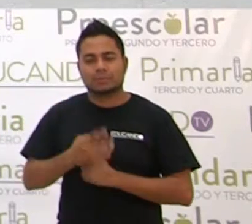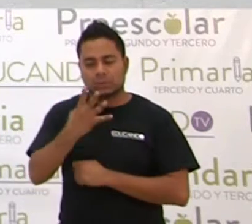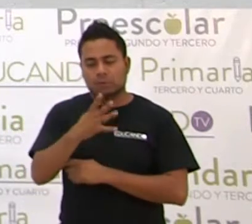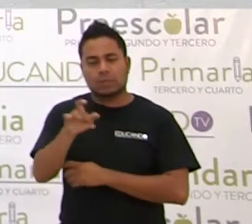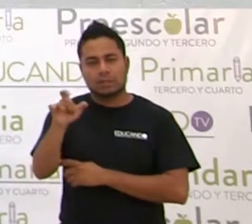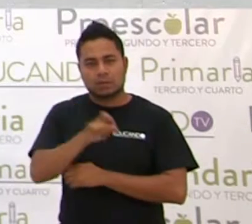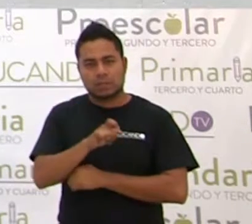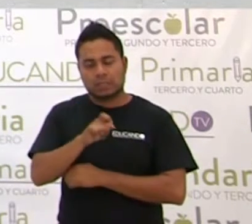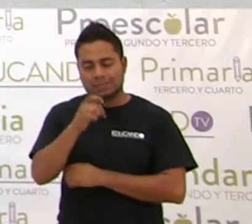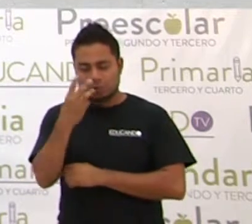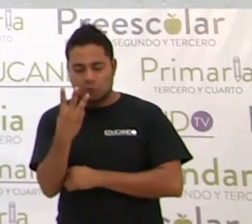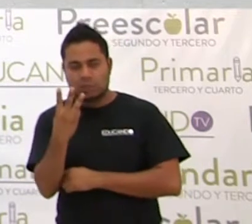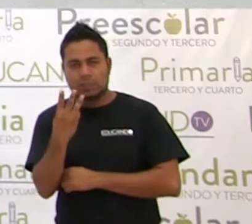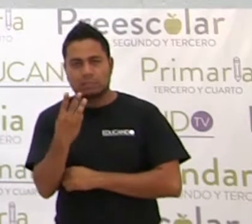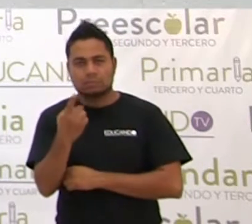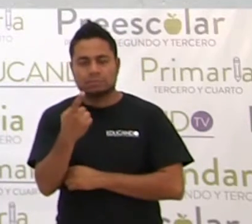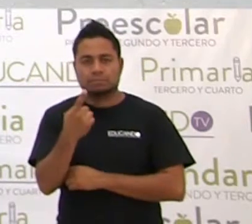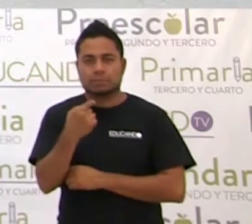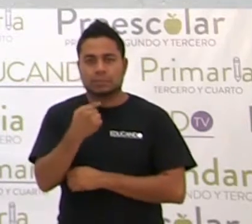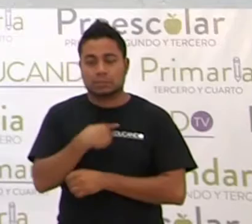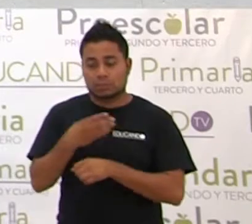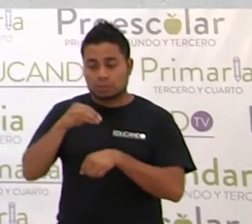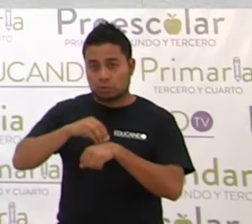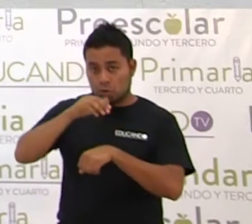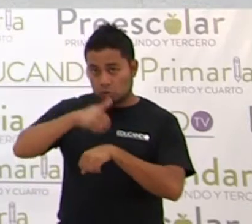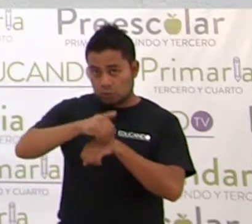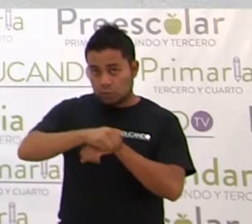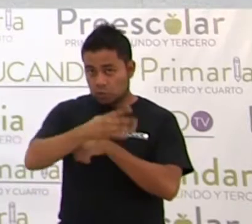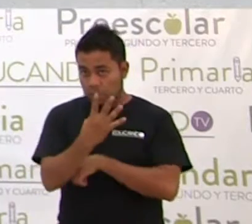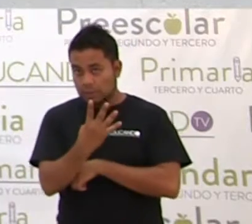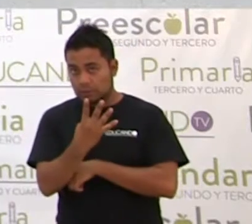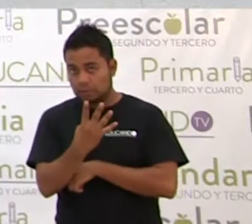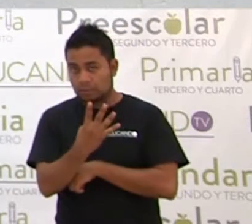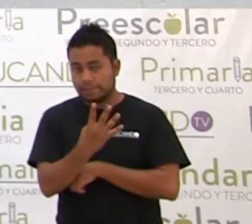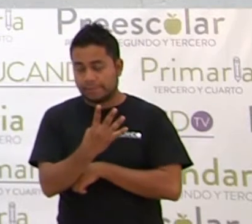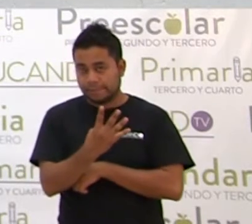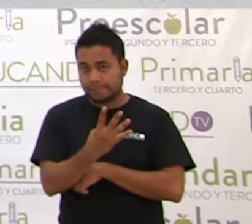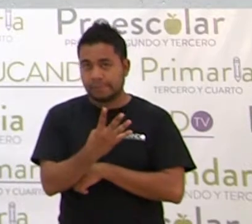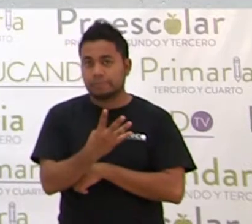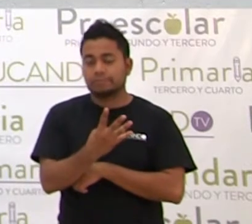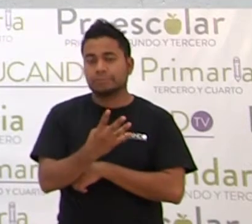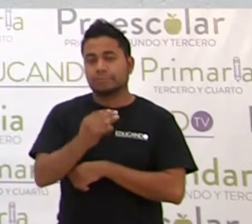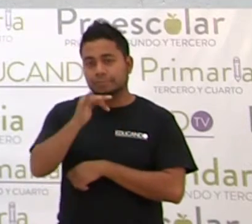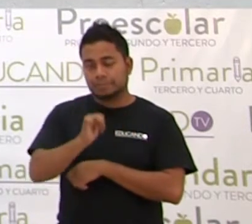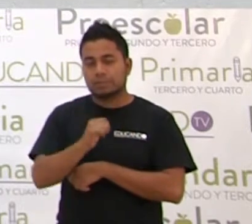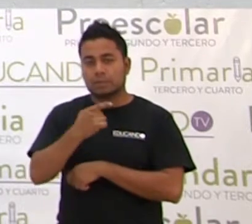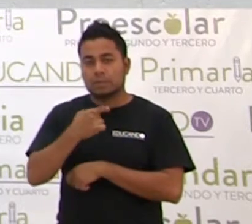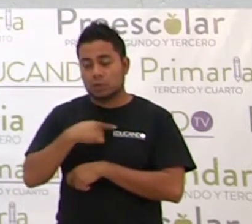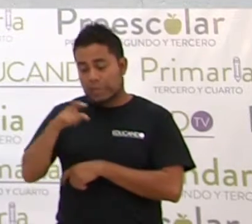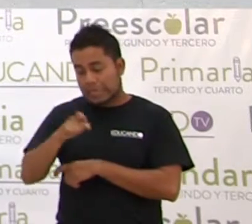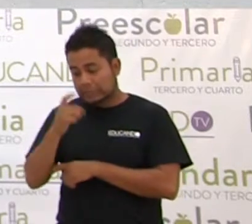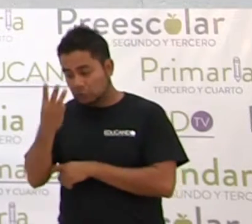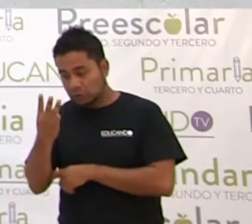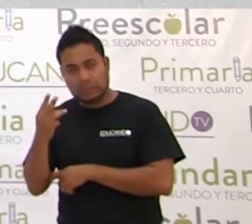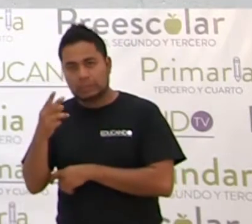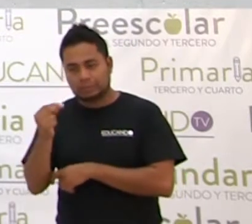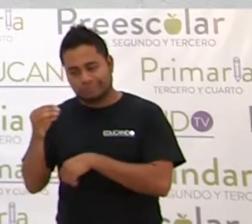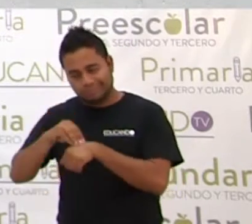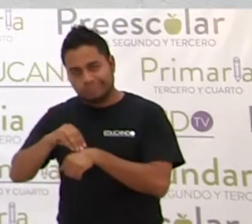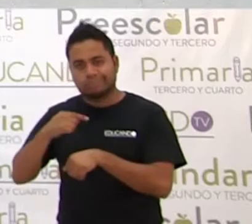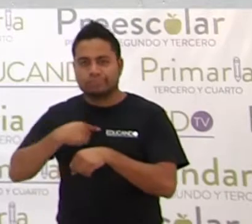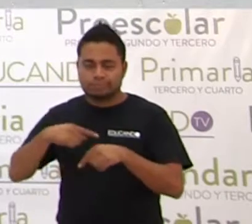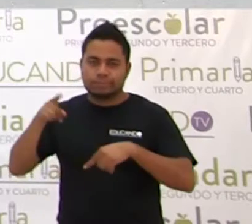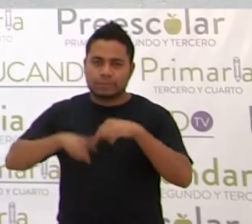4x cúbica. Ponemos el número 4, ¿sí? Y en lugar de la x cúbica, vamos a